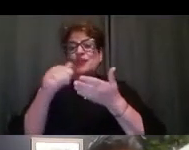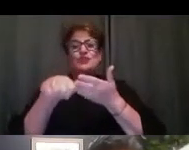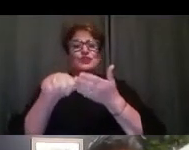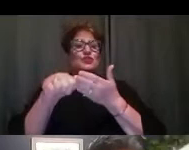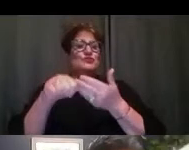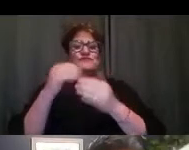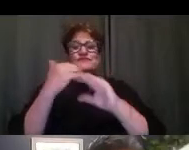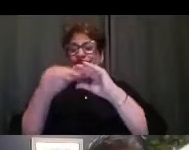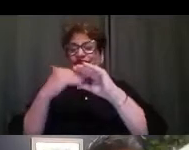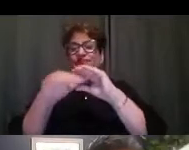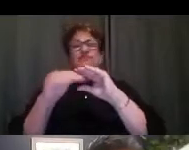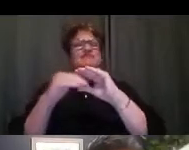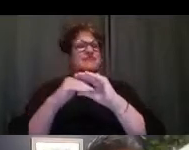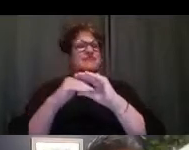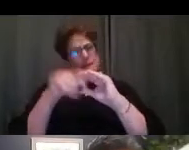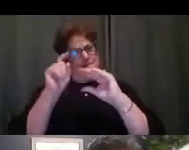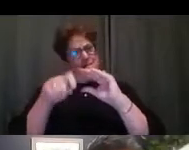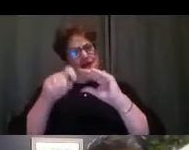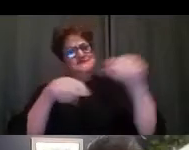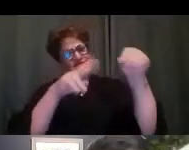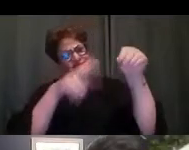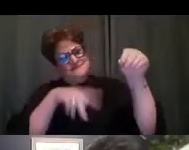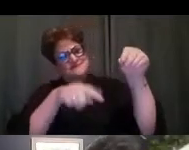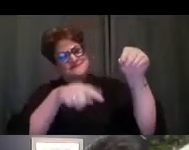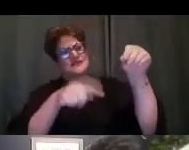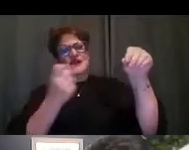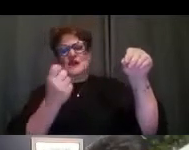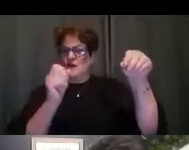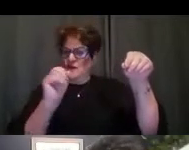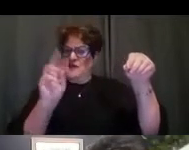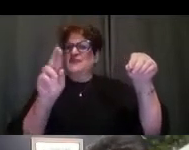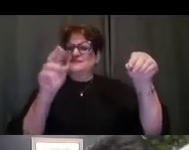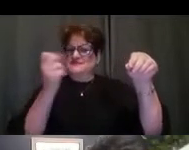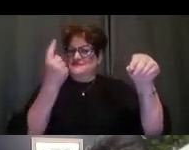materiales por escrito, la presentación y todo eso debe ser aceptable.